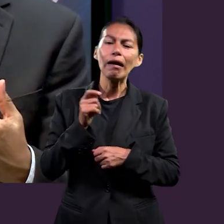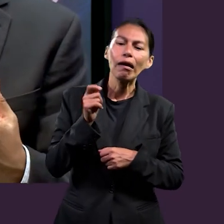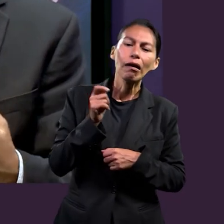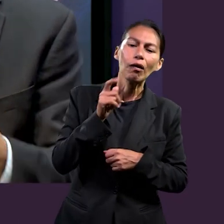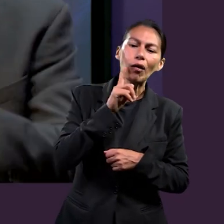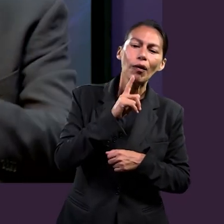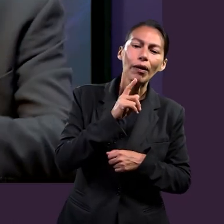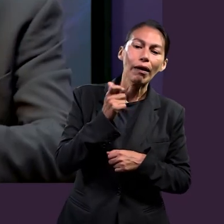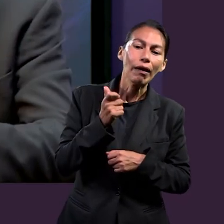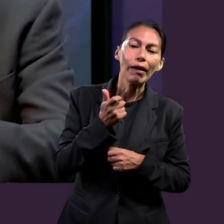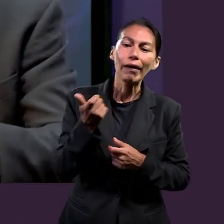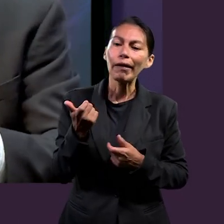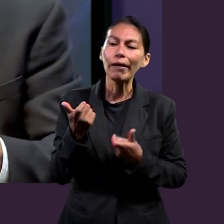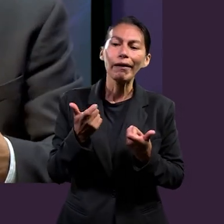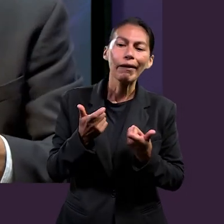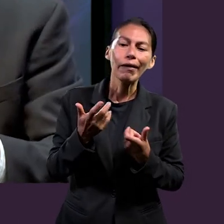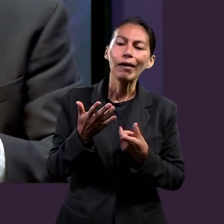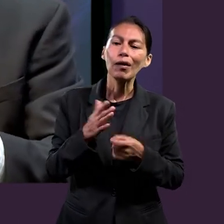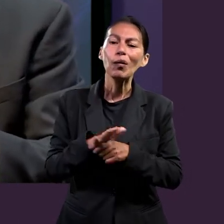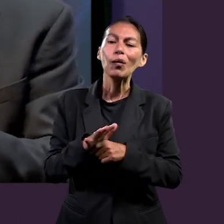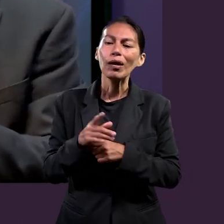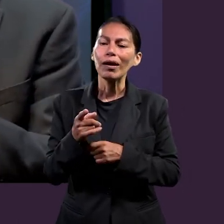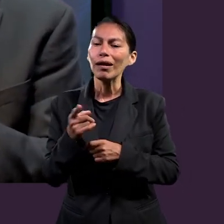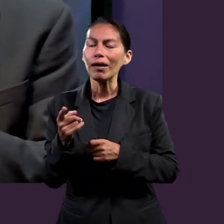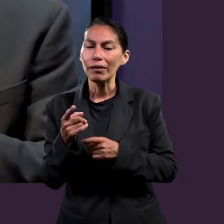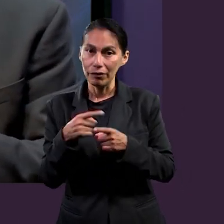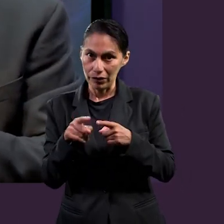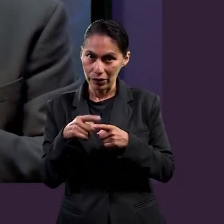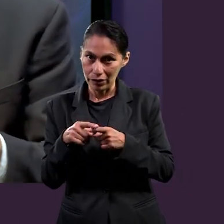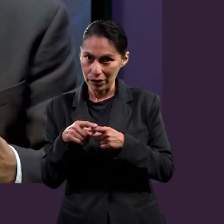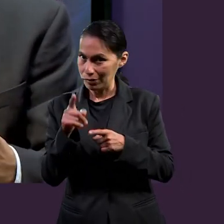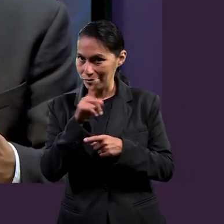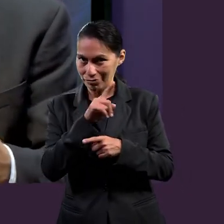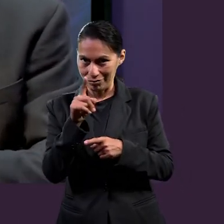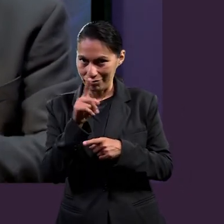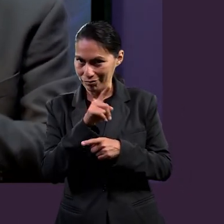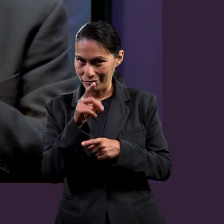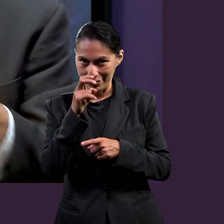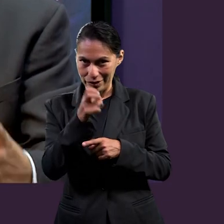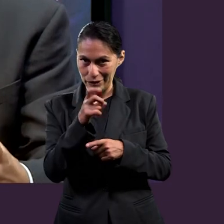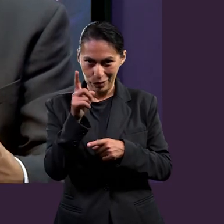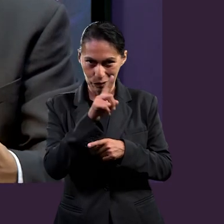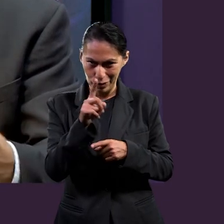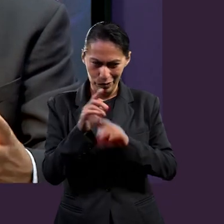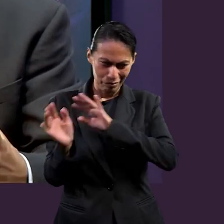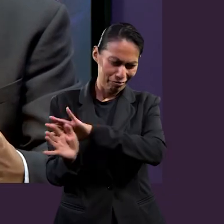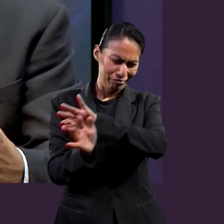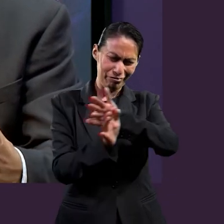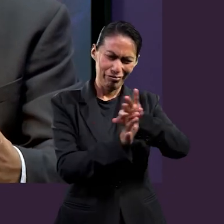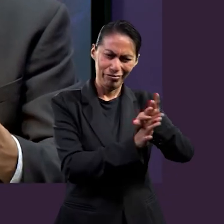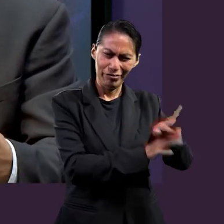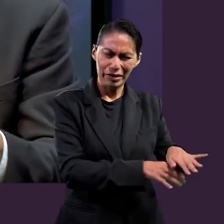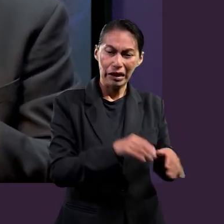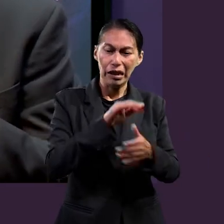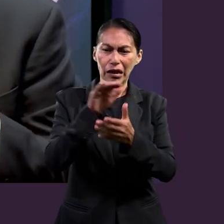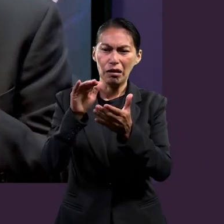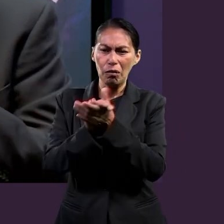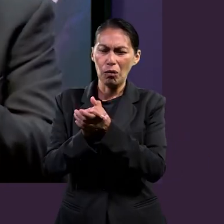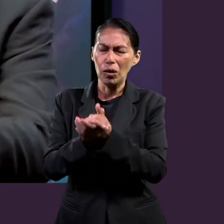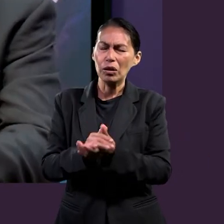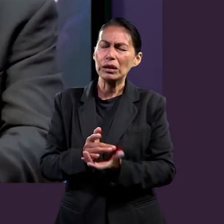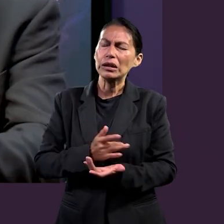de quién me hago novio o novia. Y este asunto no es así. En el asunto del matrimonio es